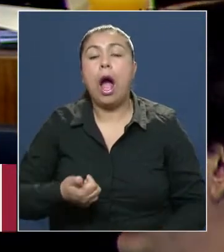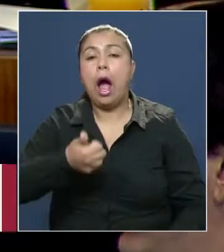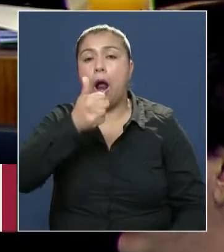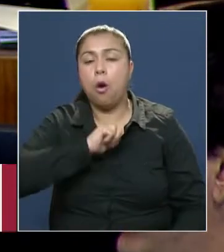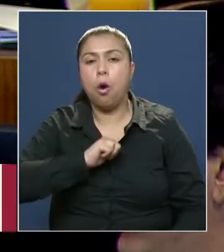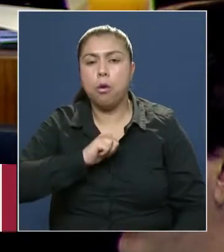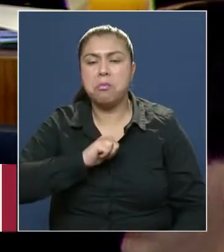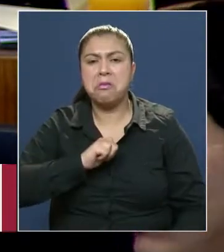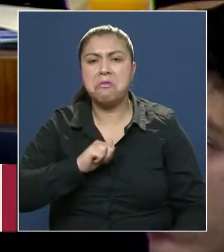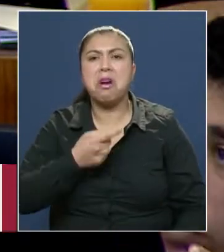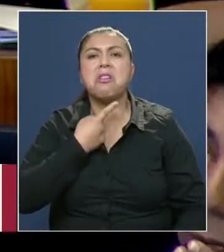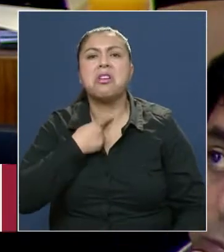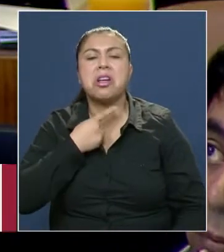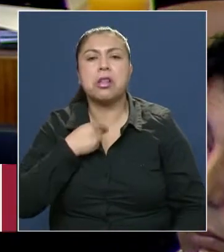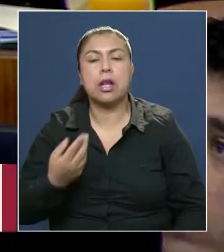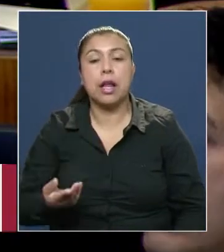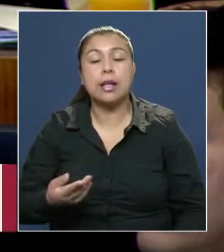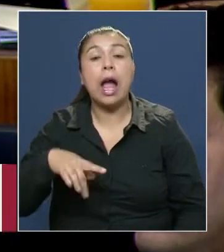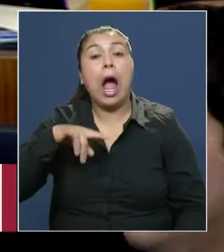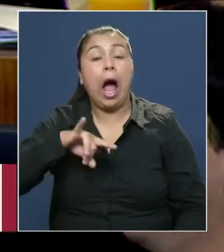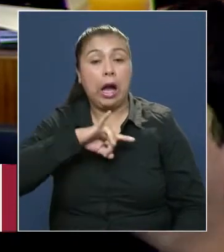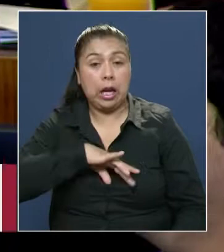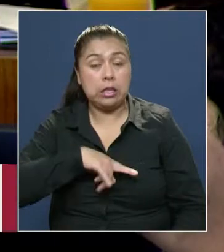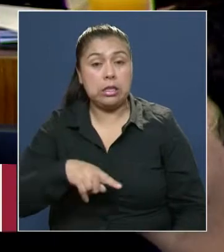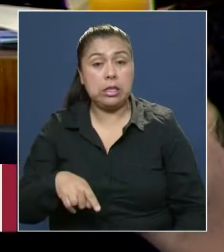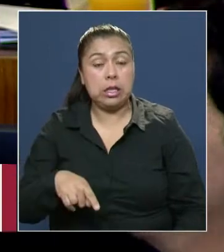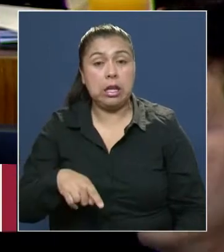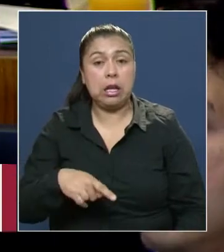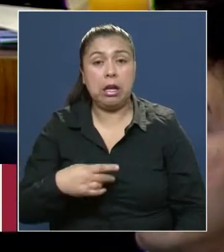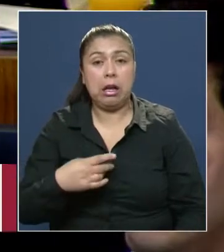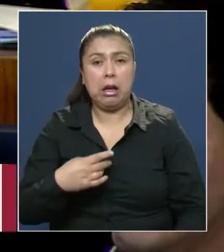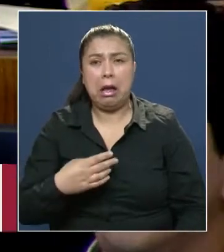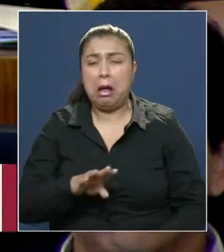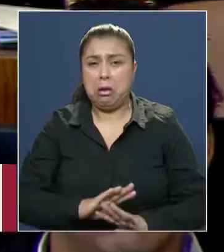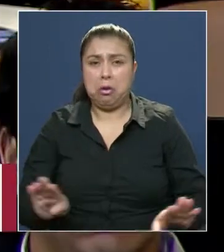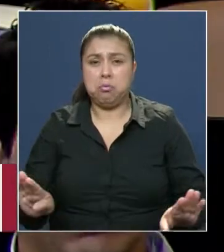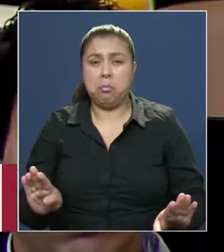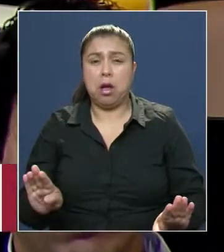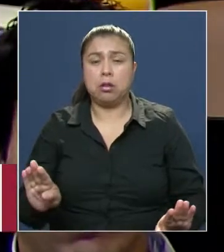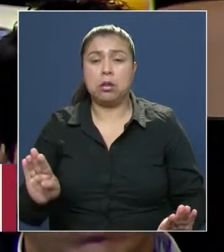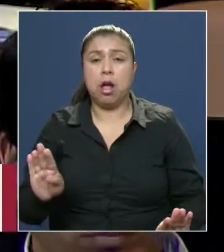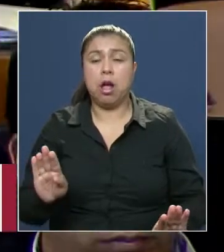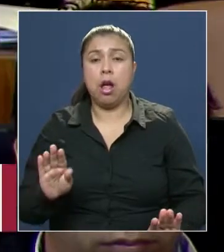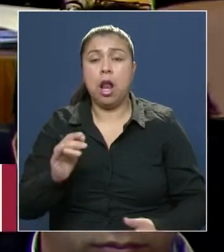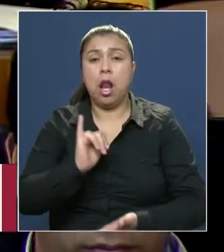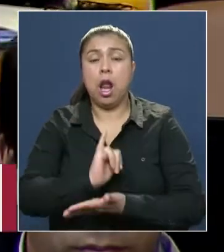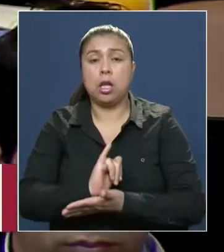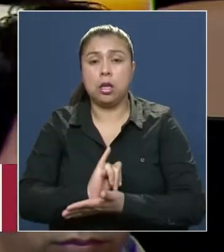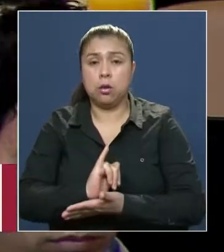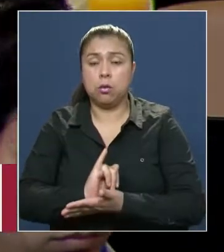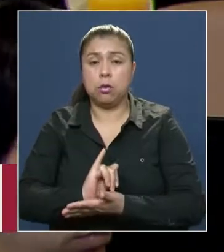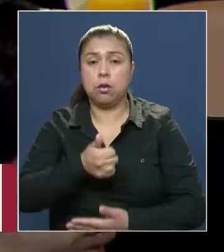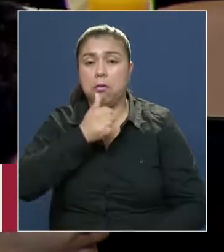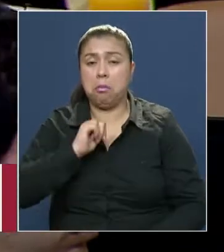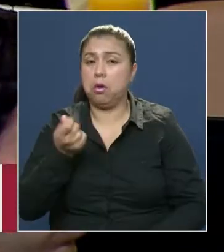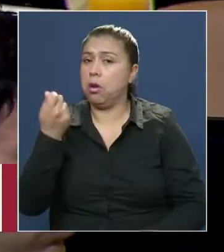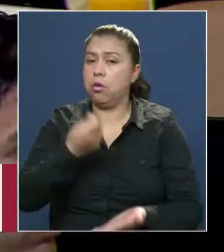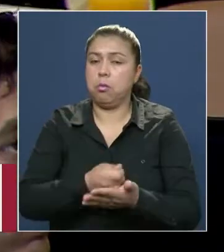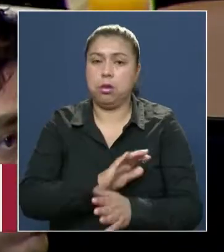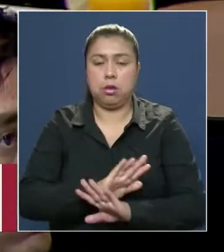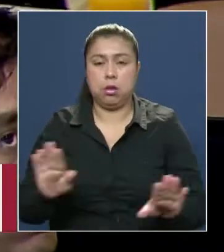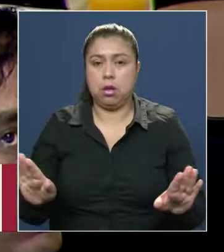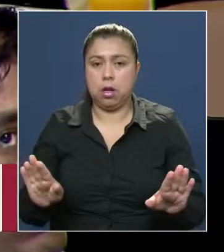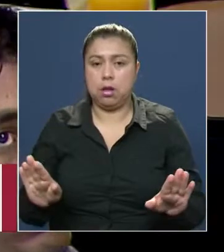debiese interesar. Que acá en Chile, dicho sea de paso, tampoco ocurre. Los privados no invierten mayormente en I más D.